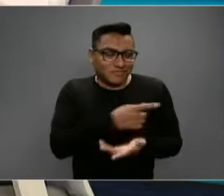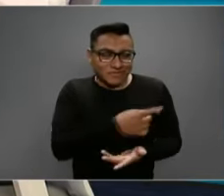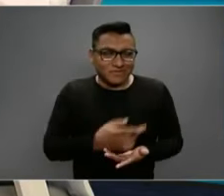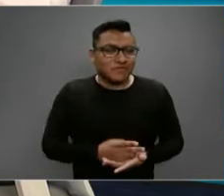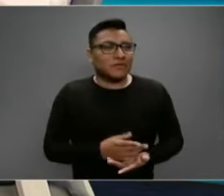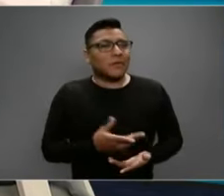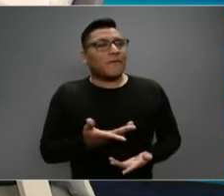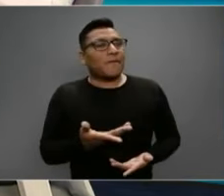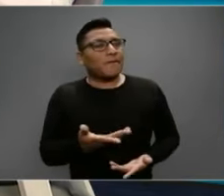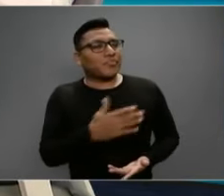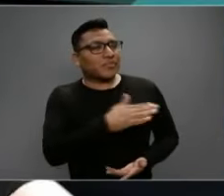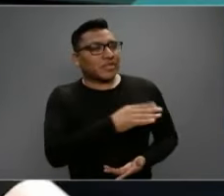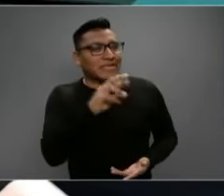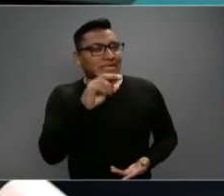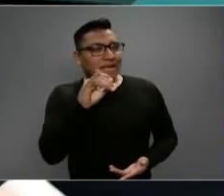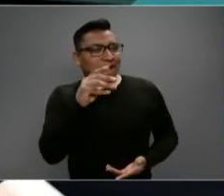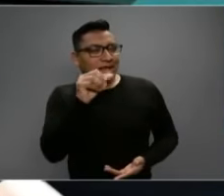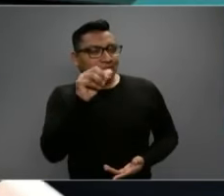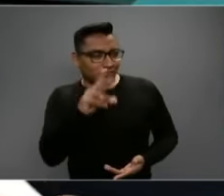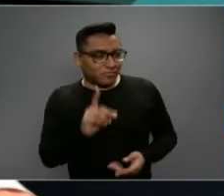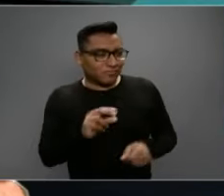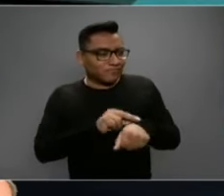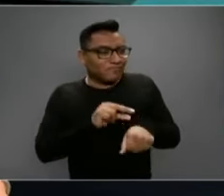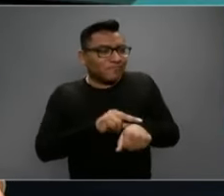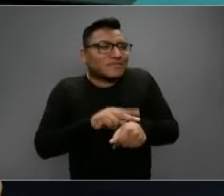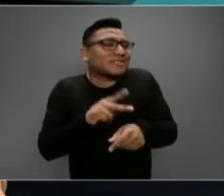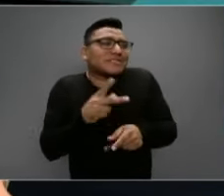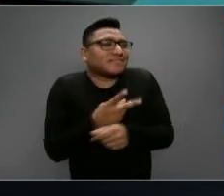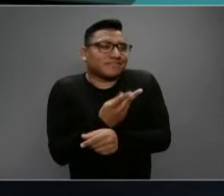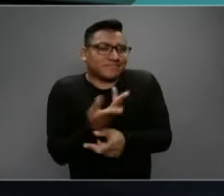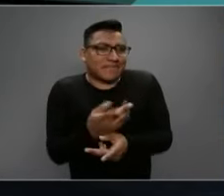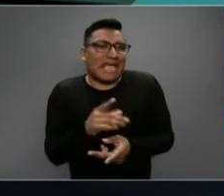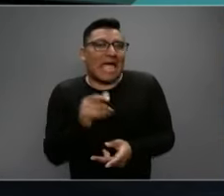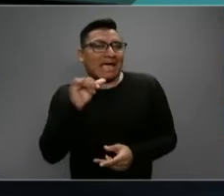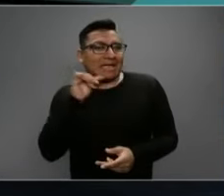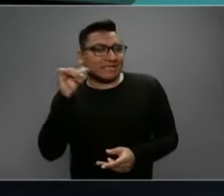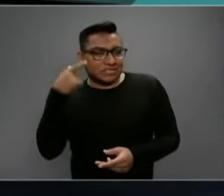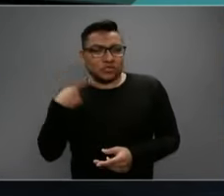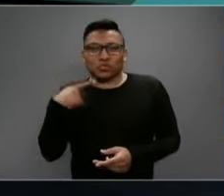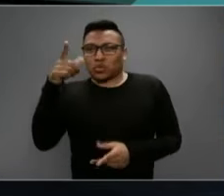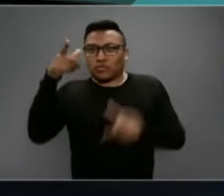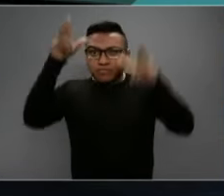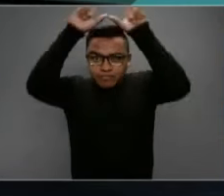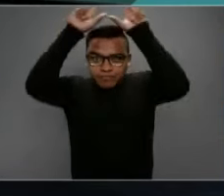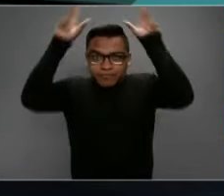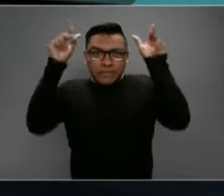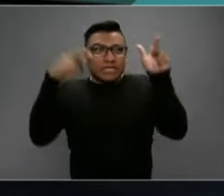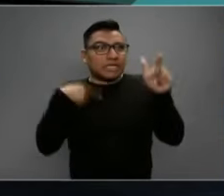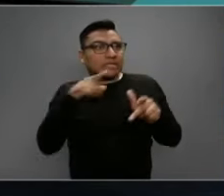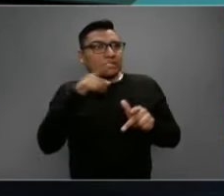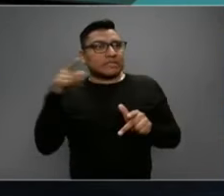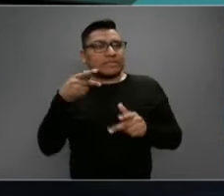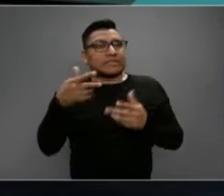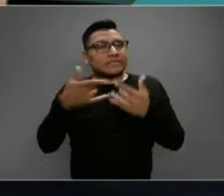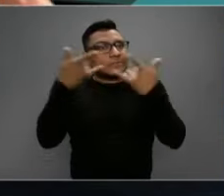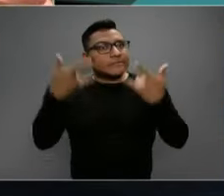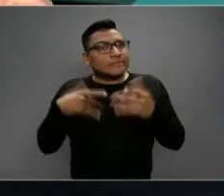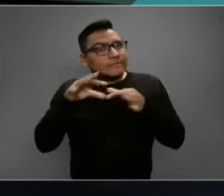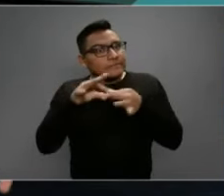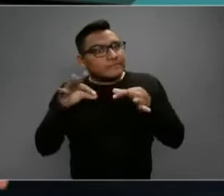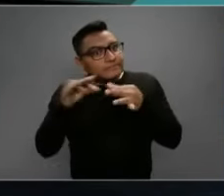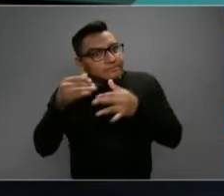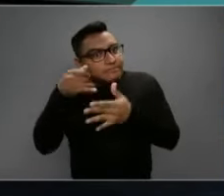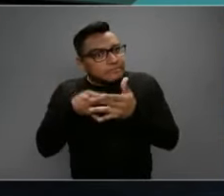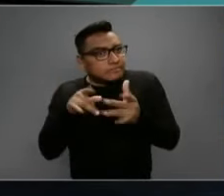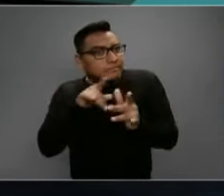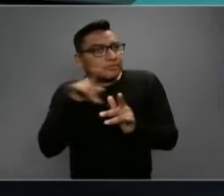Ricardo, ¿qué pasa con los médicos? Hemos recibido quejas. Ayer mismo entrevistamos a una enfermera que nos cuenta del tipo de